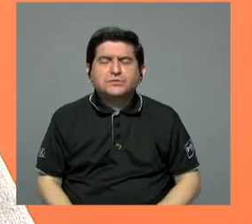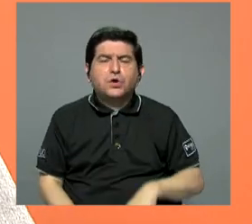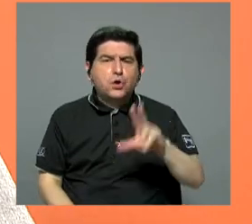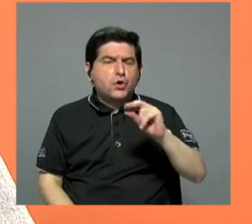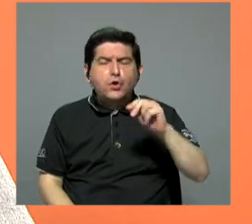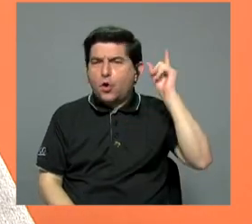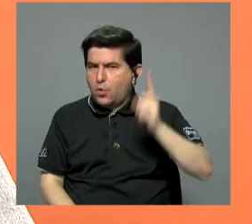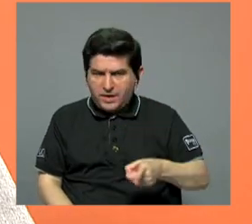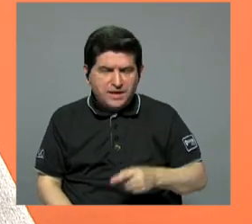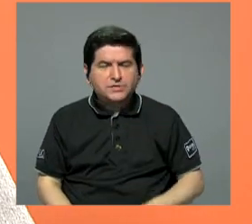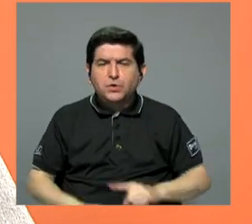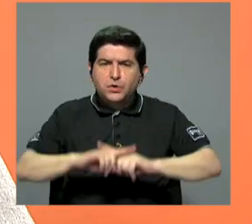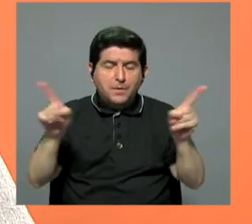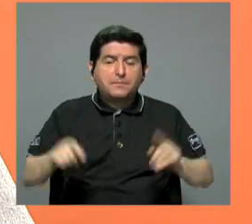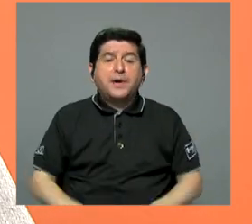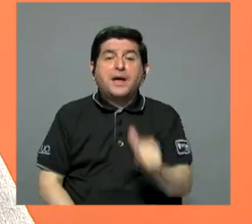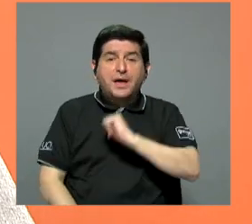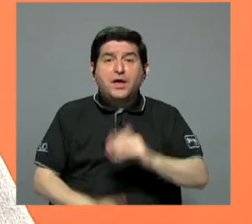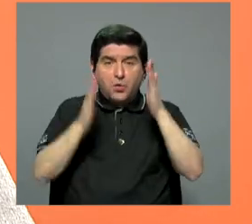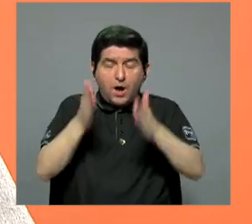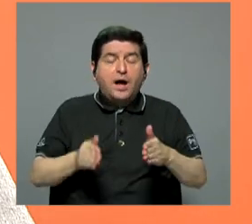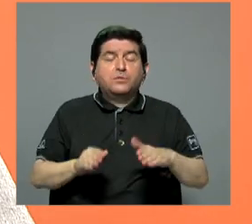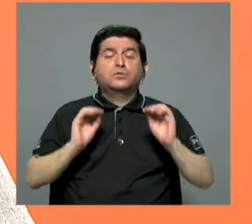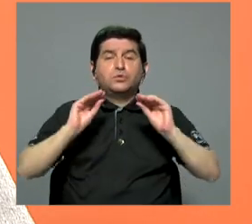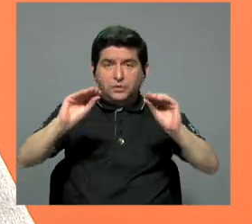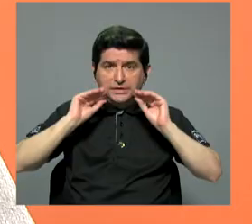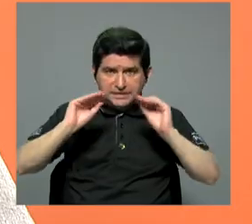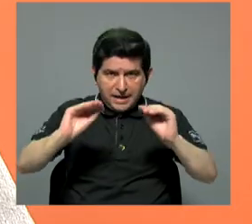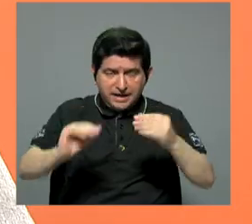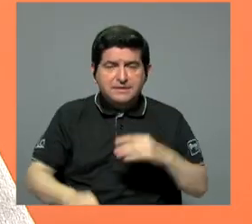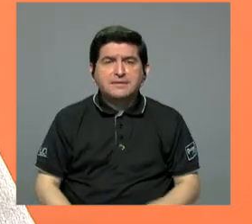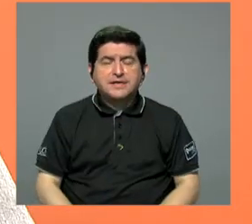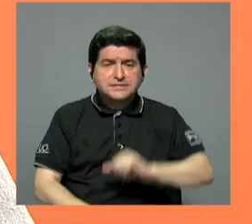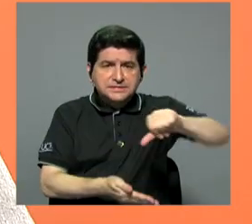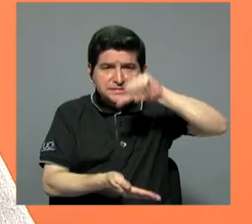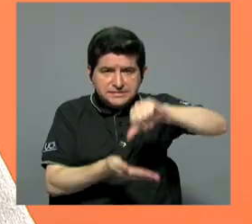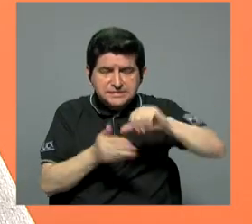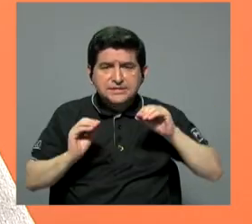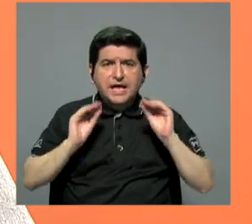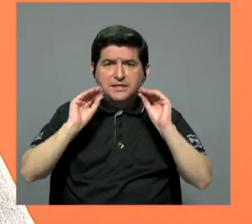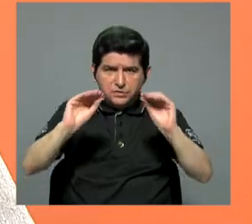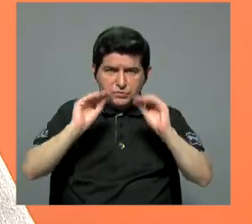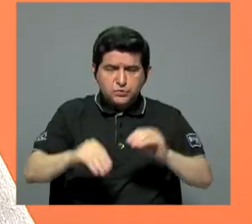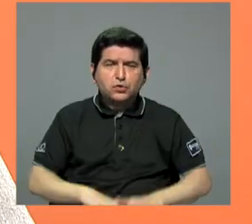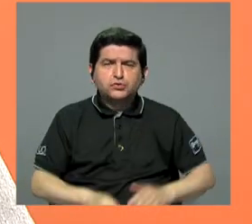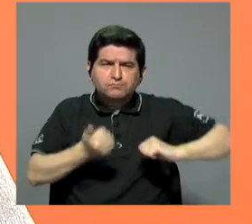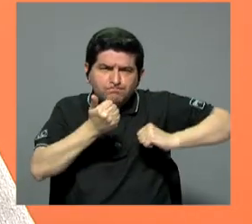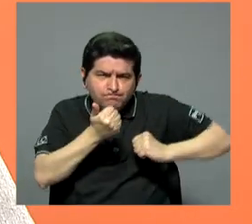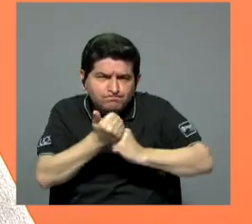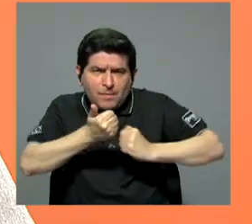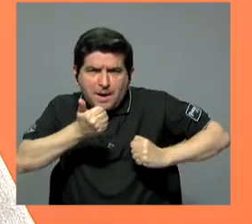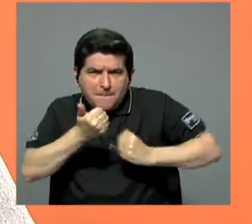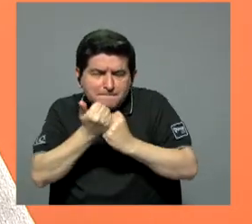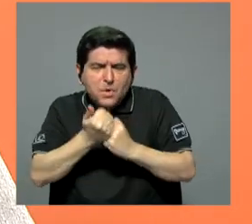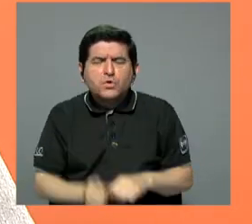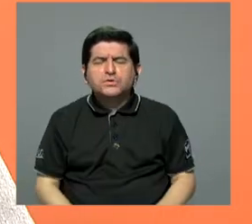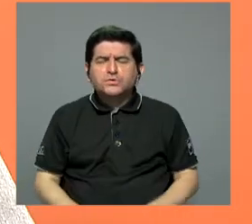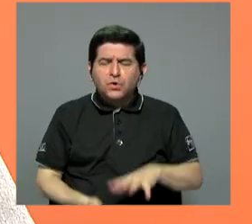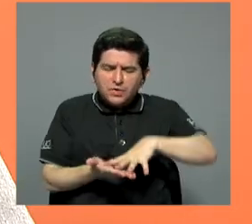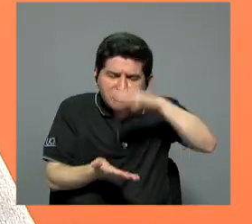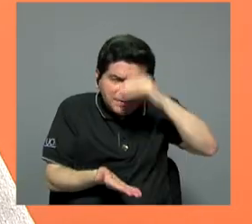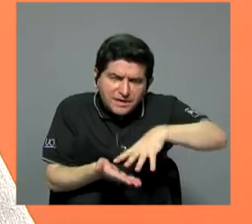en este momento pero sí las autoridades educativas han dicho que los centros educativos van a estar realizando como un reforzamiento pedagógico de los